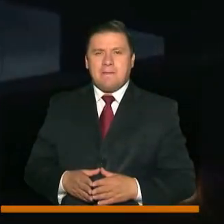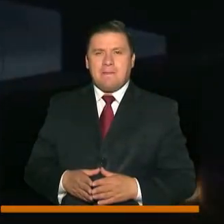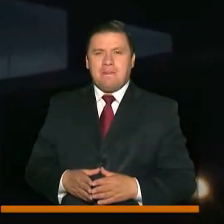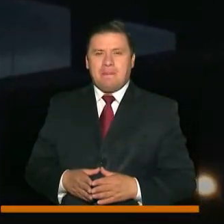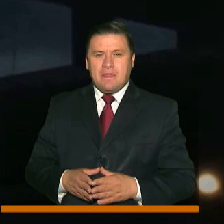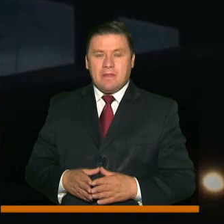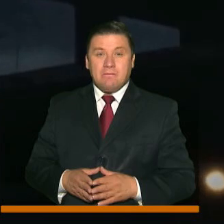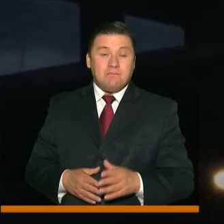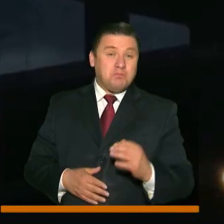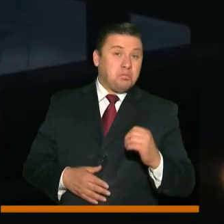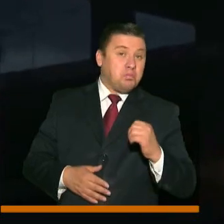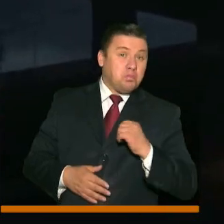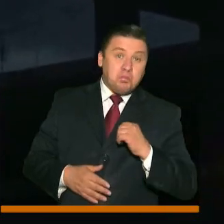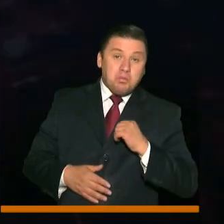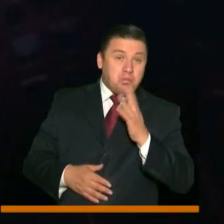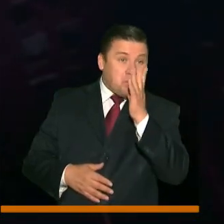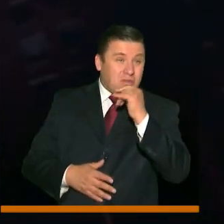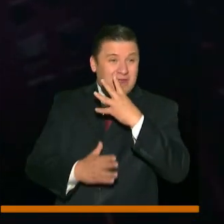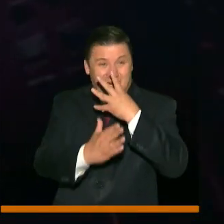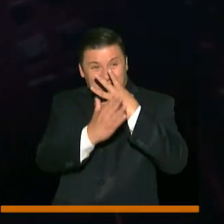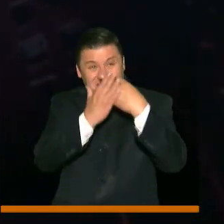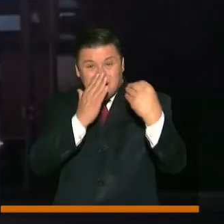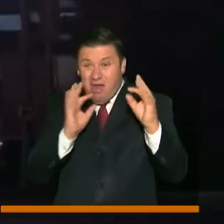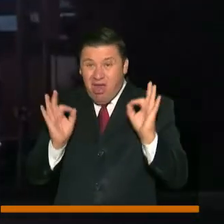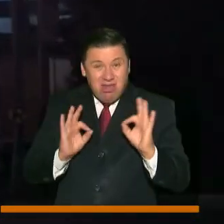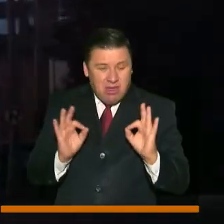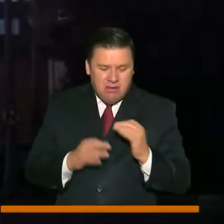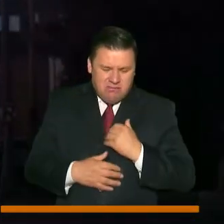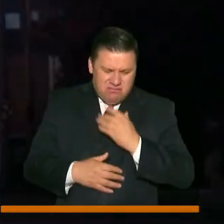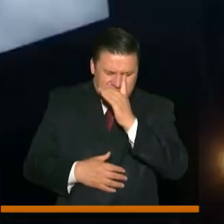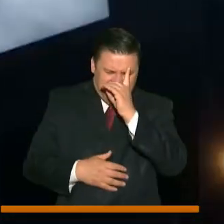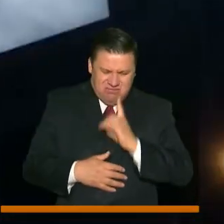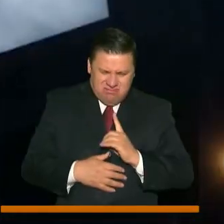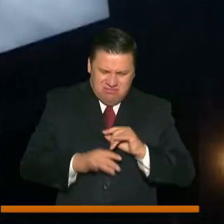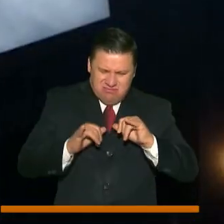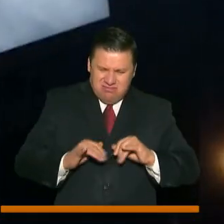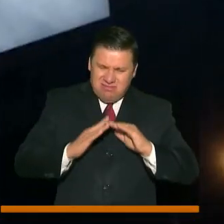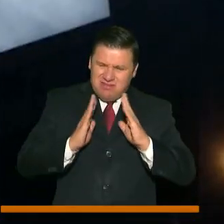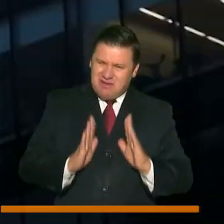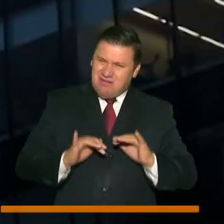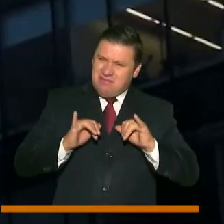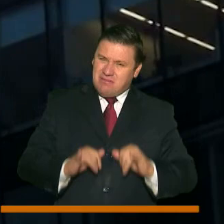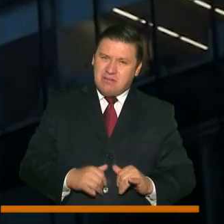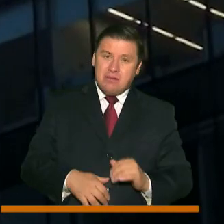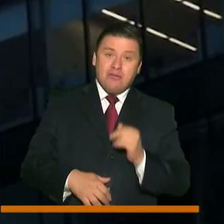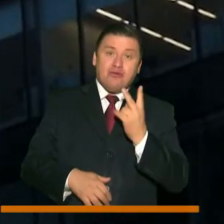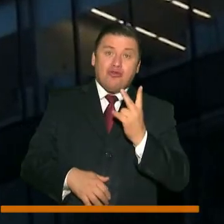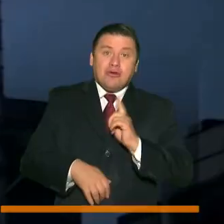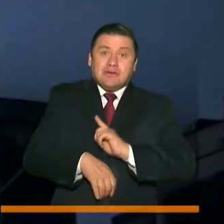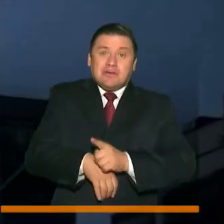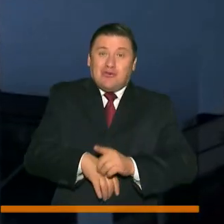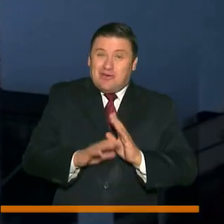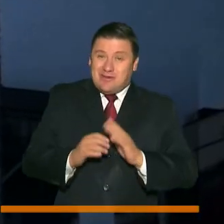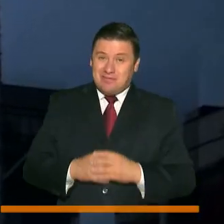Si no tiene permitido salir, tomar la decisión de quedarse en casa, 2 segundos.